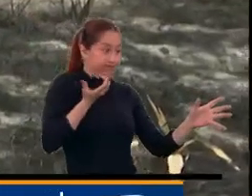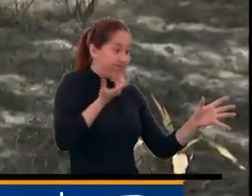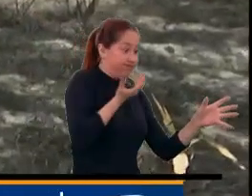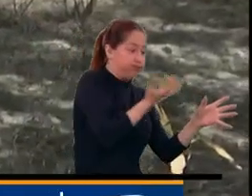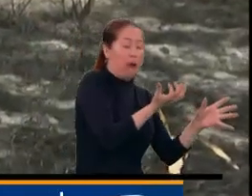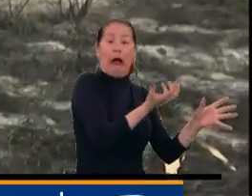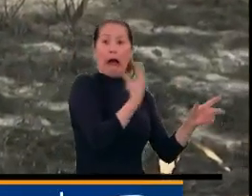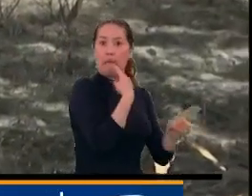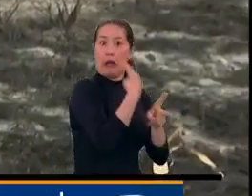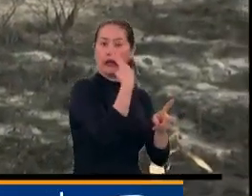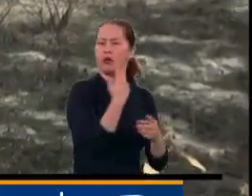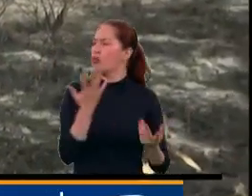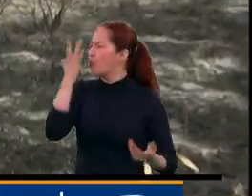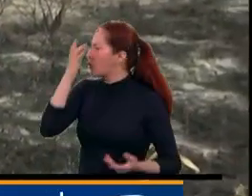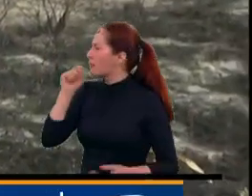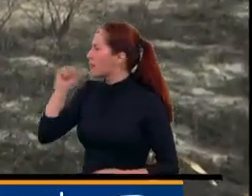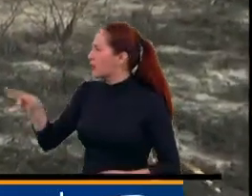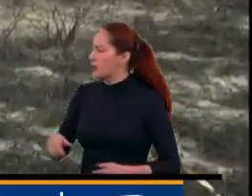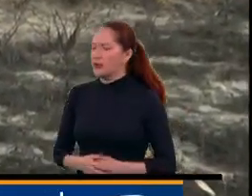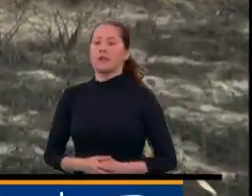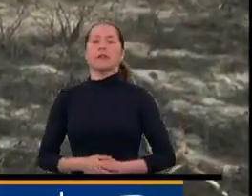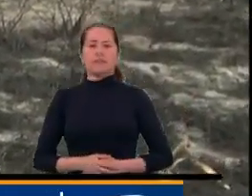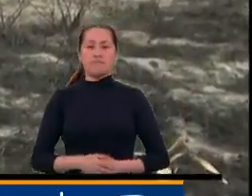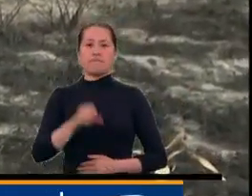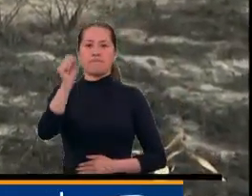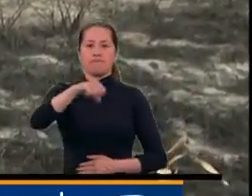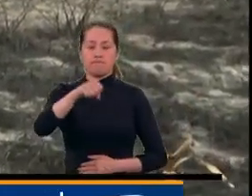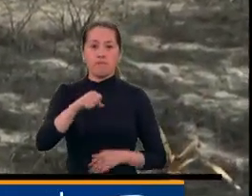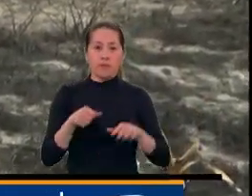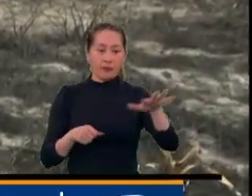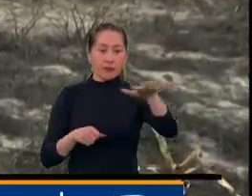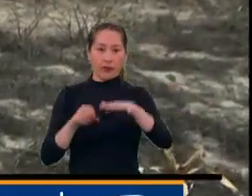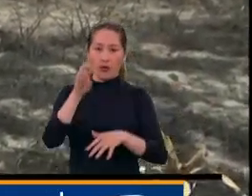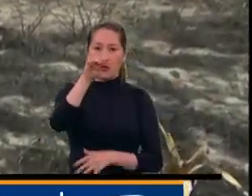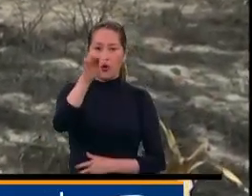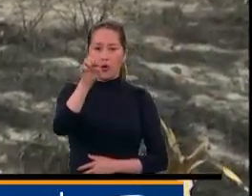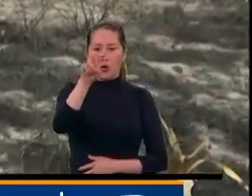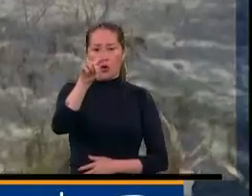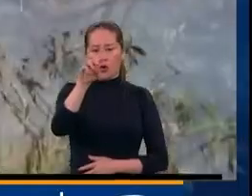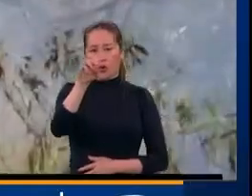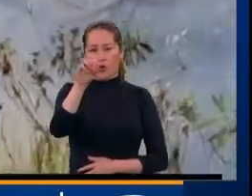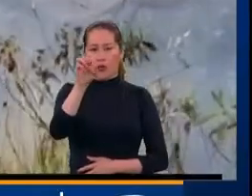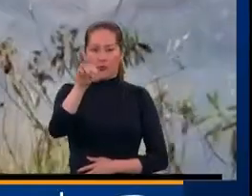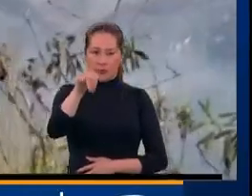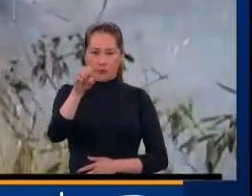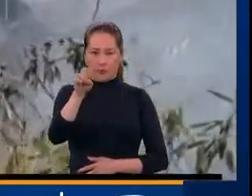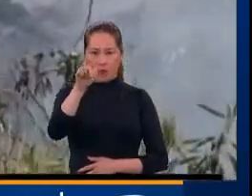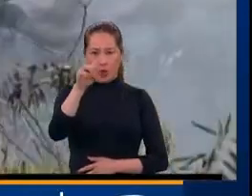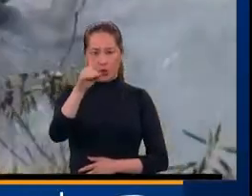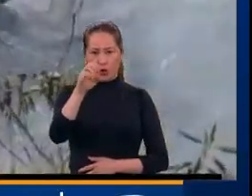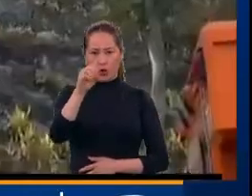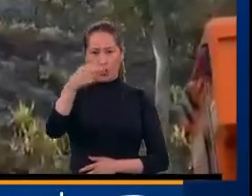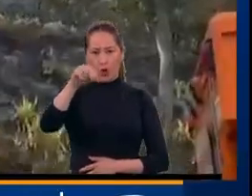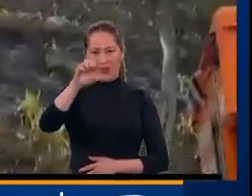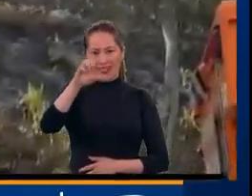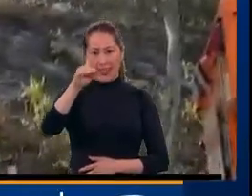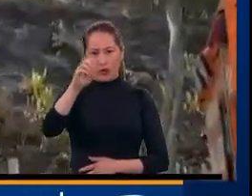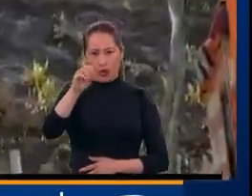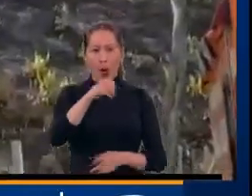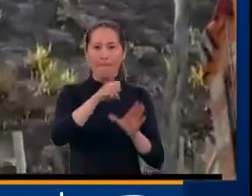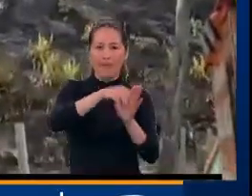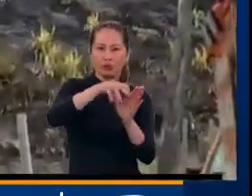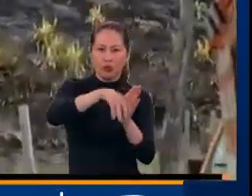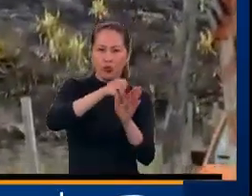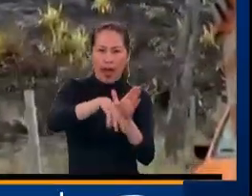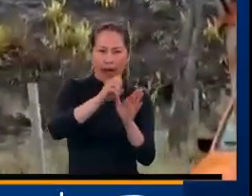una situación crítica cerca a límites con el relleno sanitario de Montañedo. Sin embargo, hemos hecho un trabajo exhaustivo con todos los